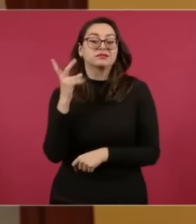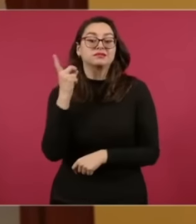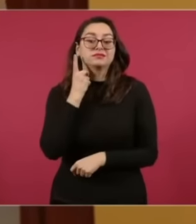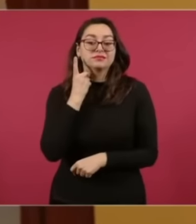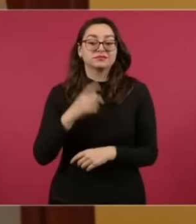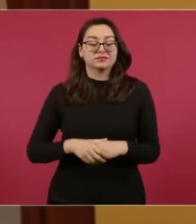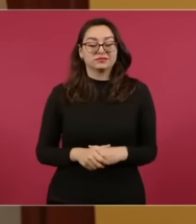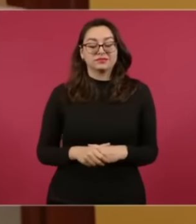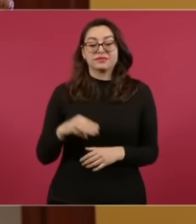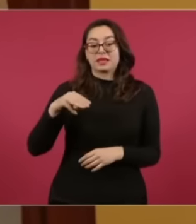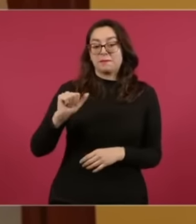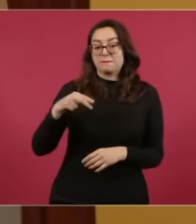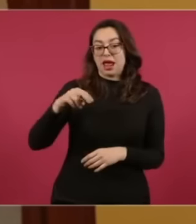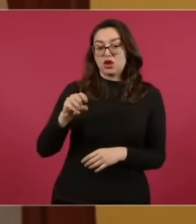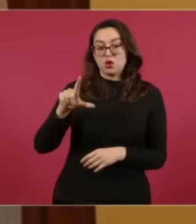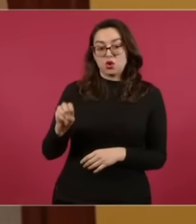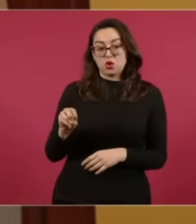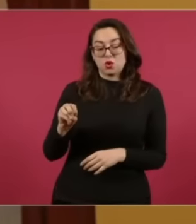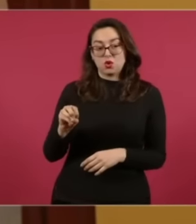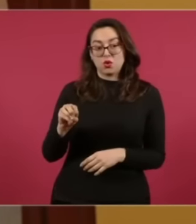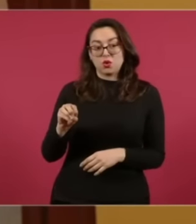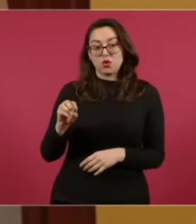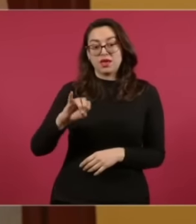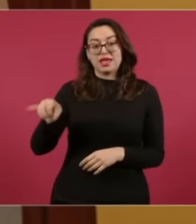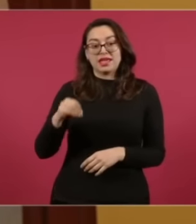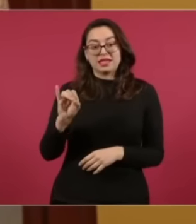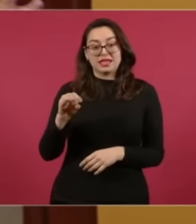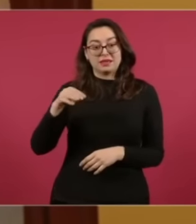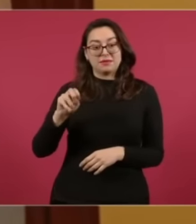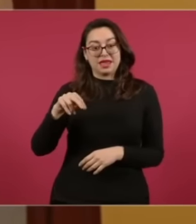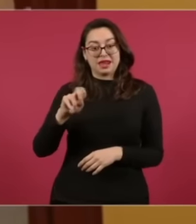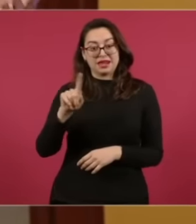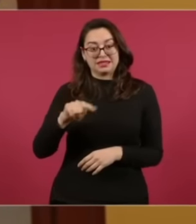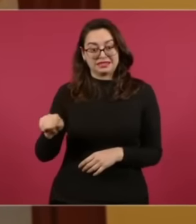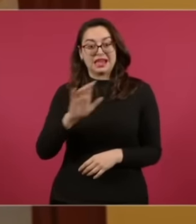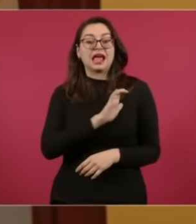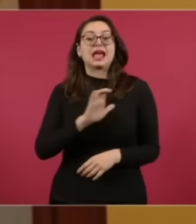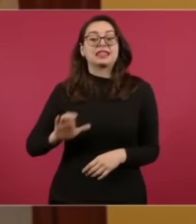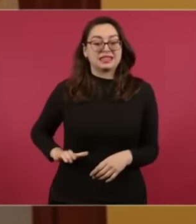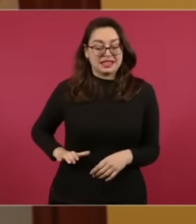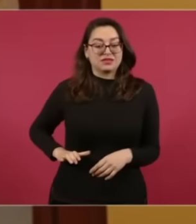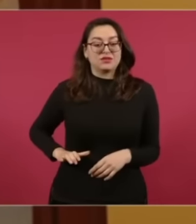Y Manolo Jiménez Salinas Que Era el Candidato Y que Ahora Es